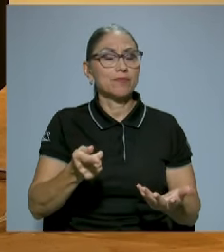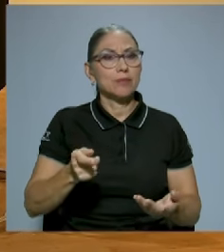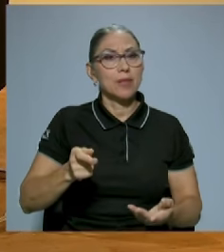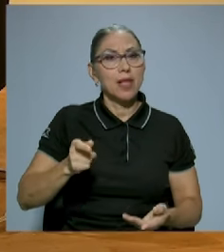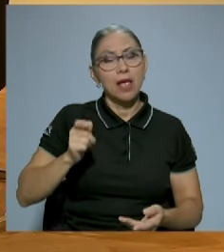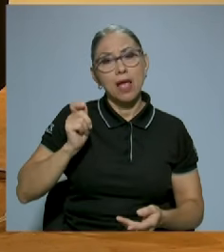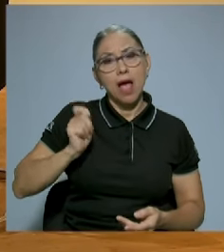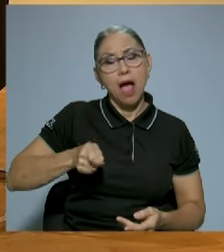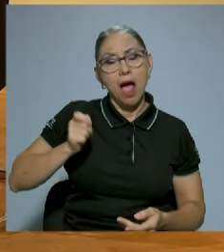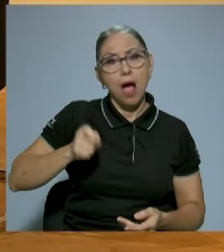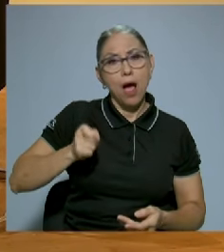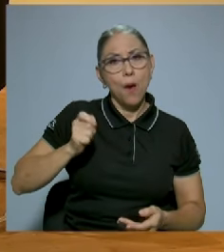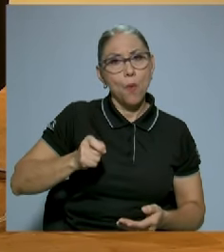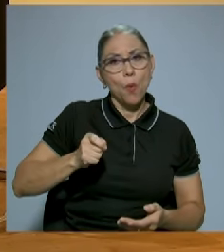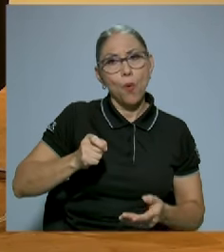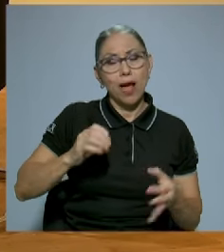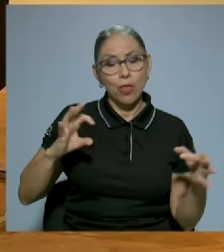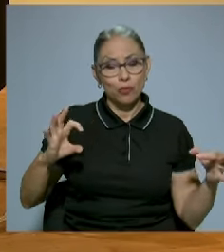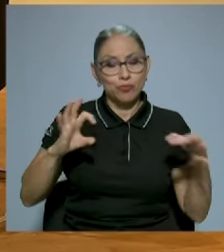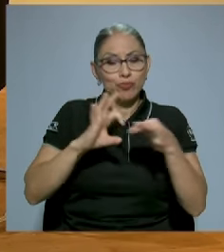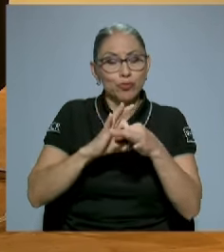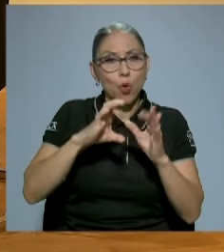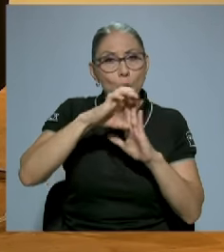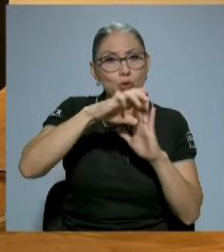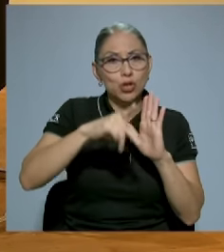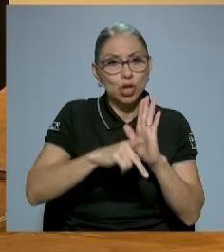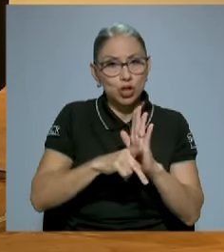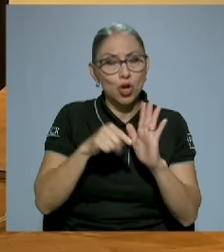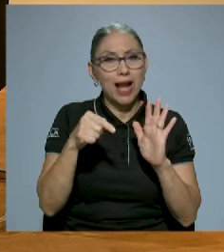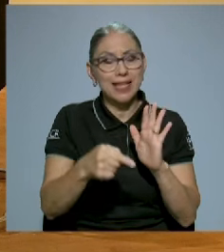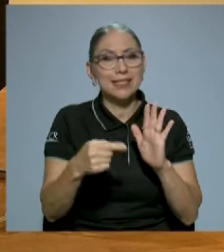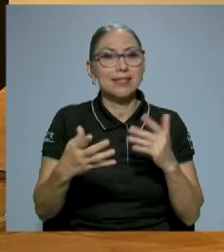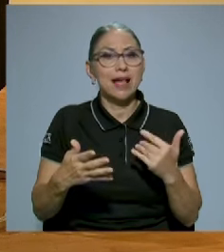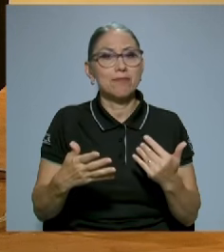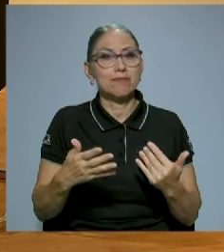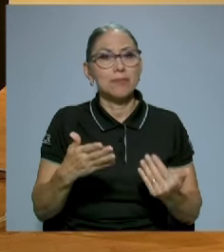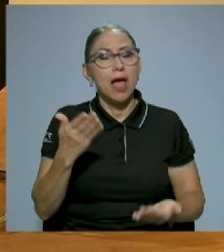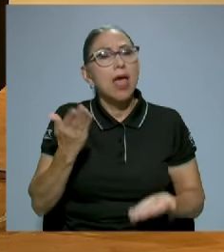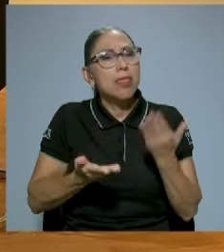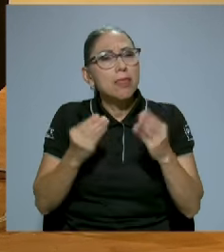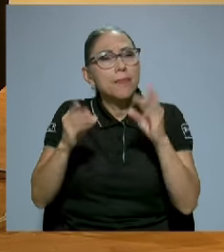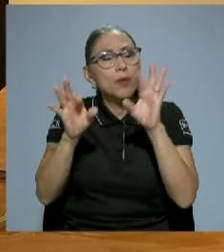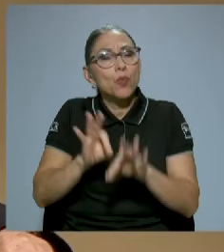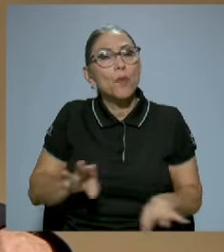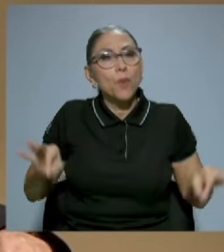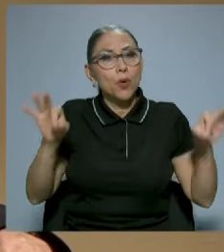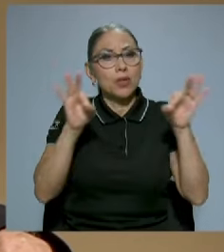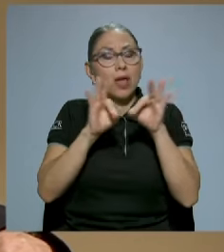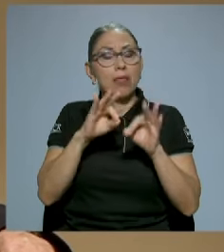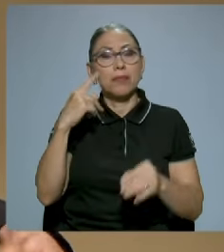el ámbito constitucionalista, debió ser muy importante porque